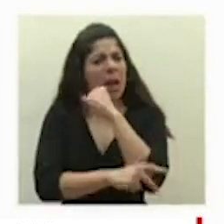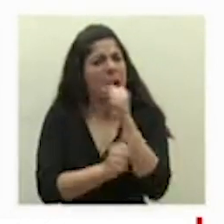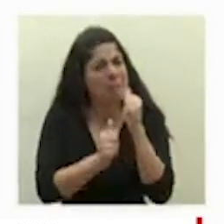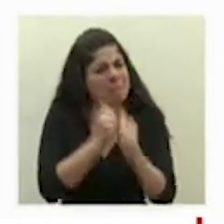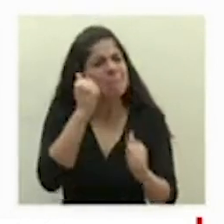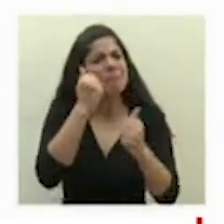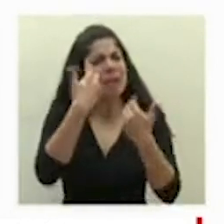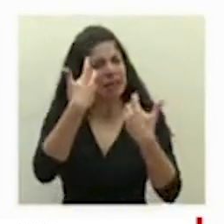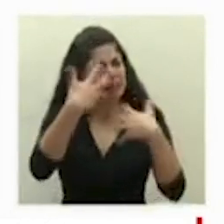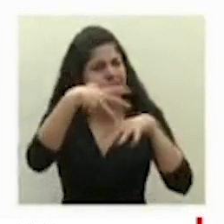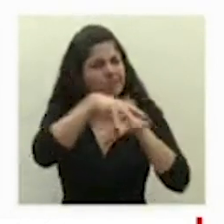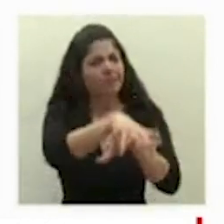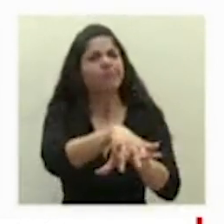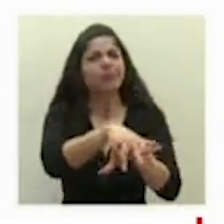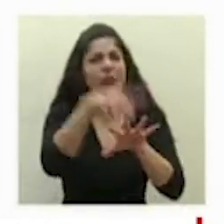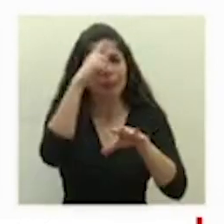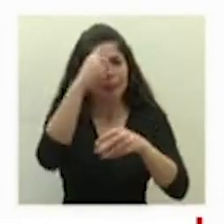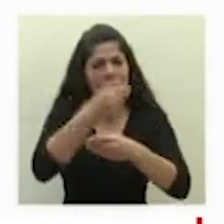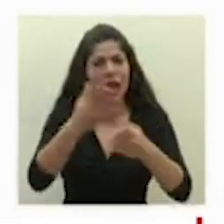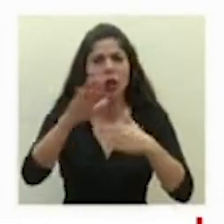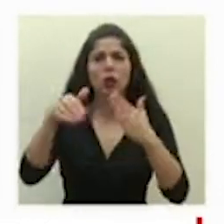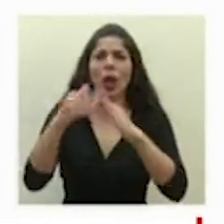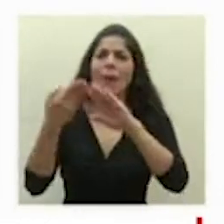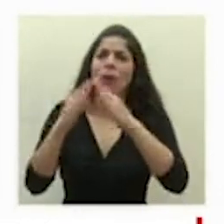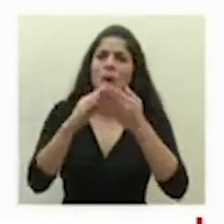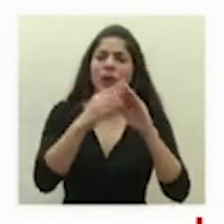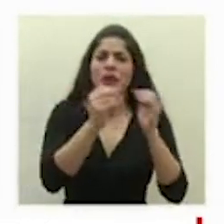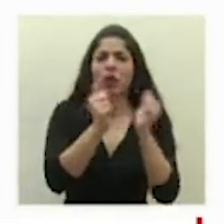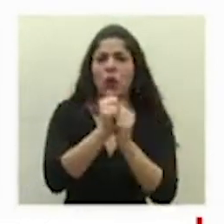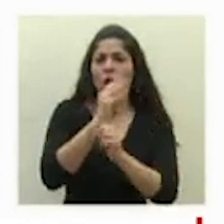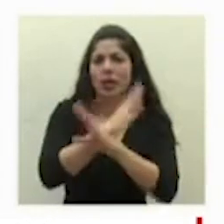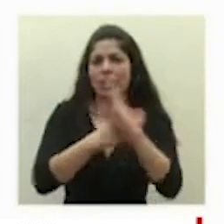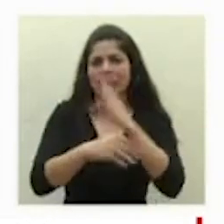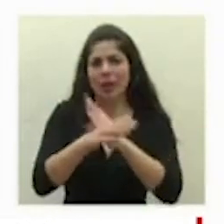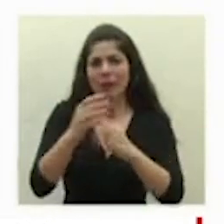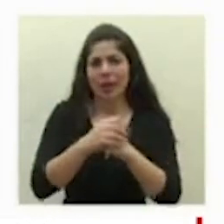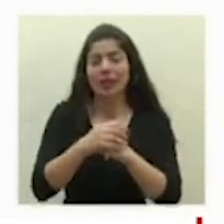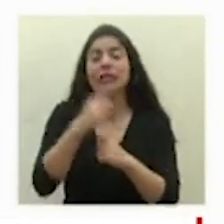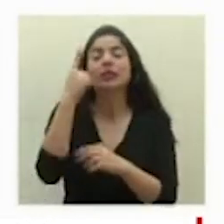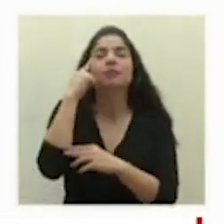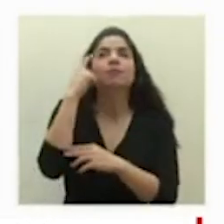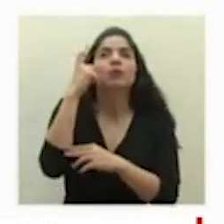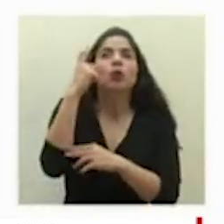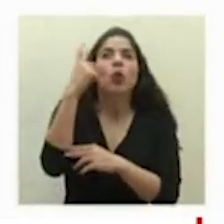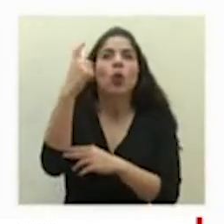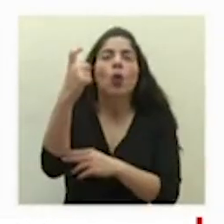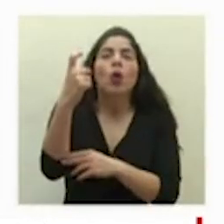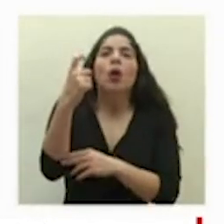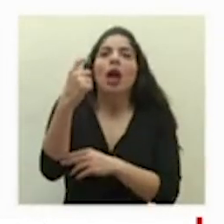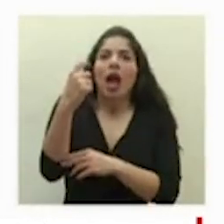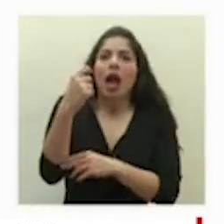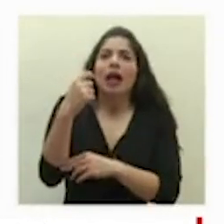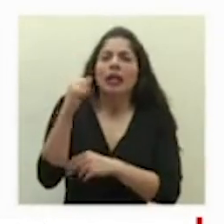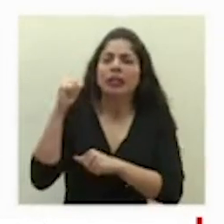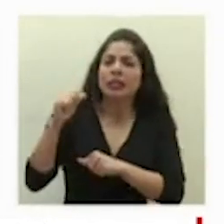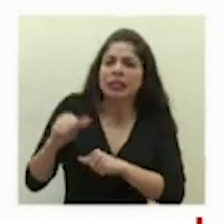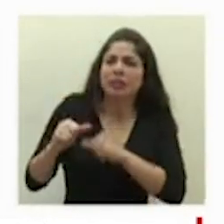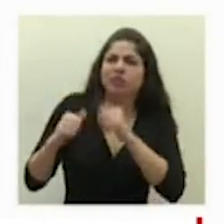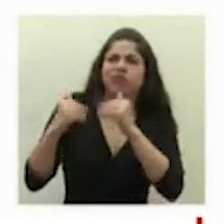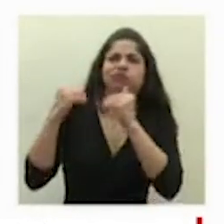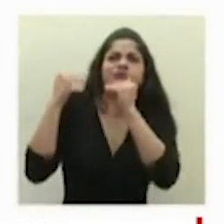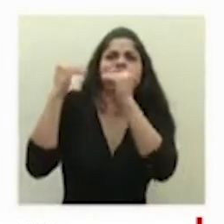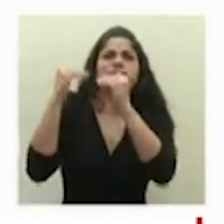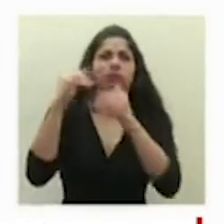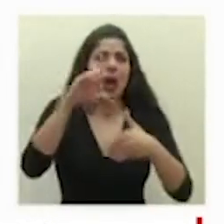inclusivo para la población con discapacidad y soñamos y fuimos de avanzada en